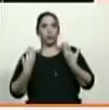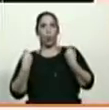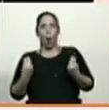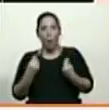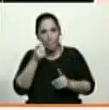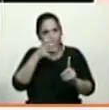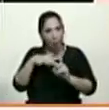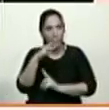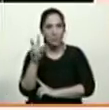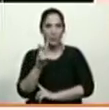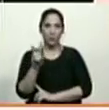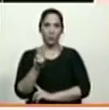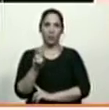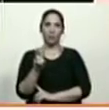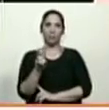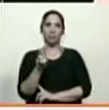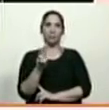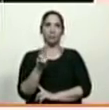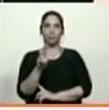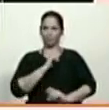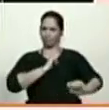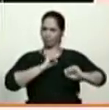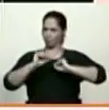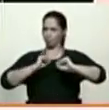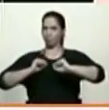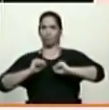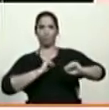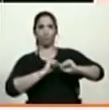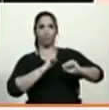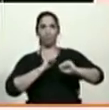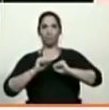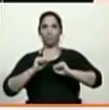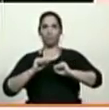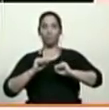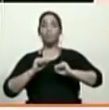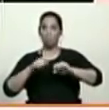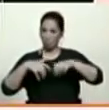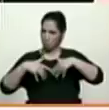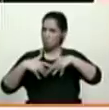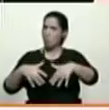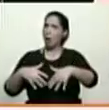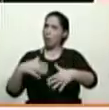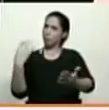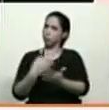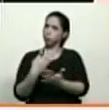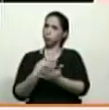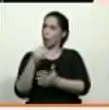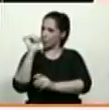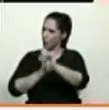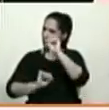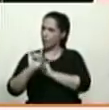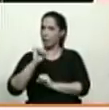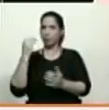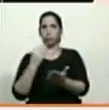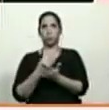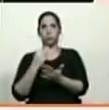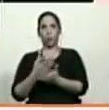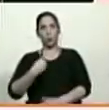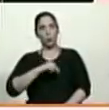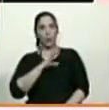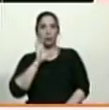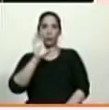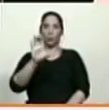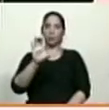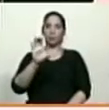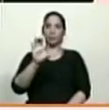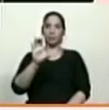Venezuela. Está activado, en marcha activa, está en defensa activa de nuestra soberanía